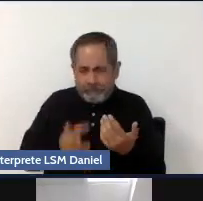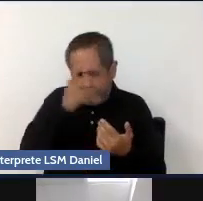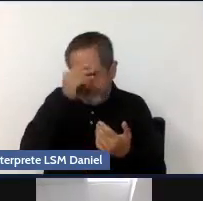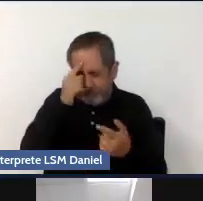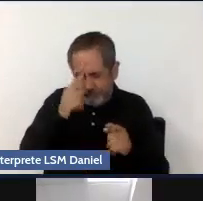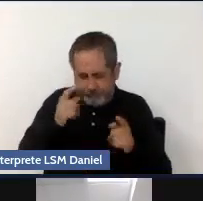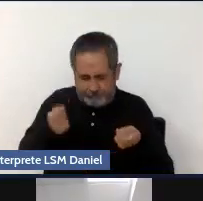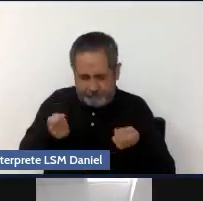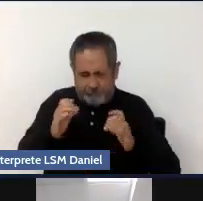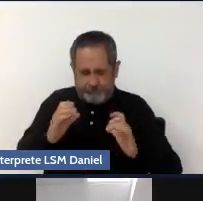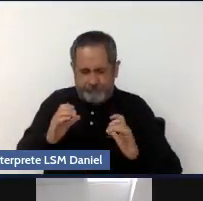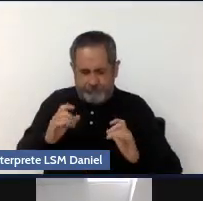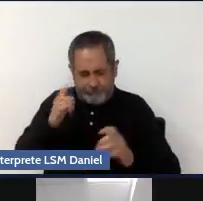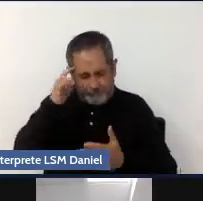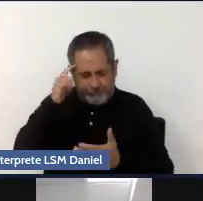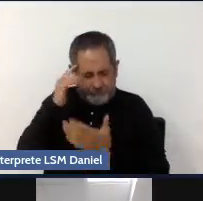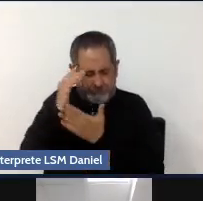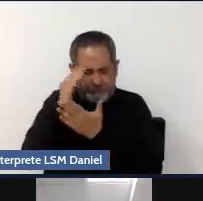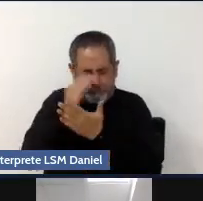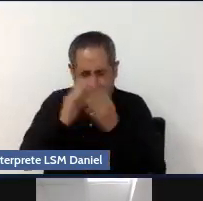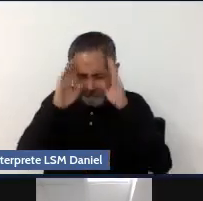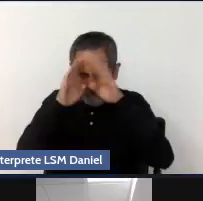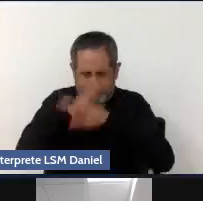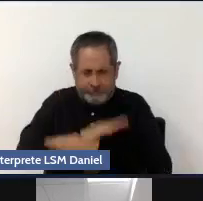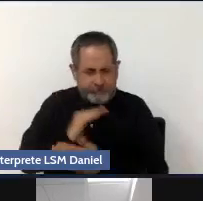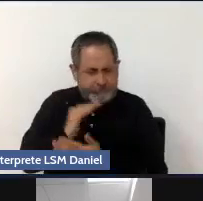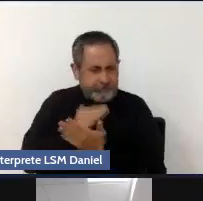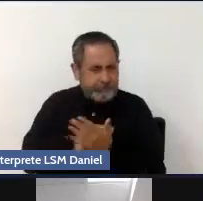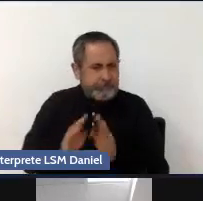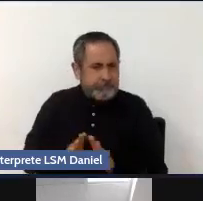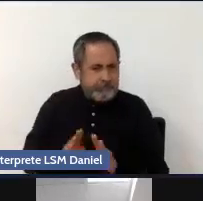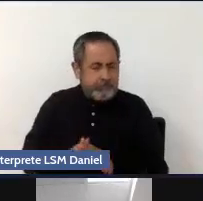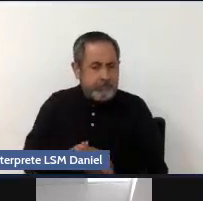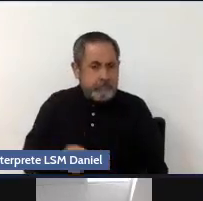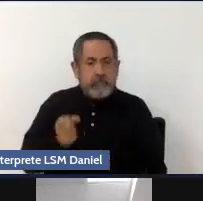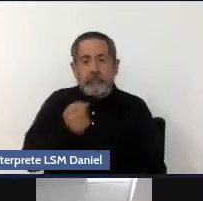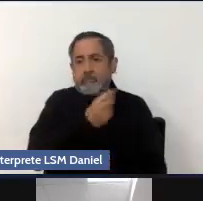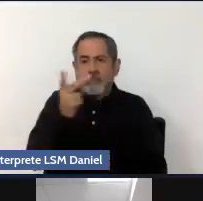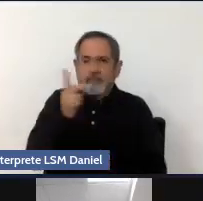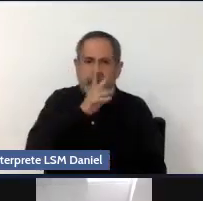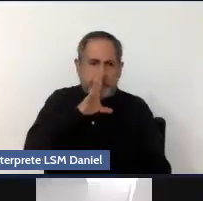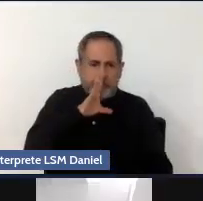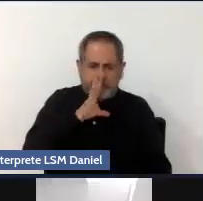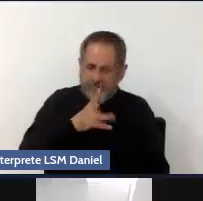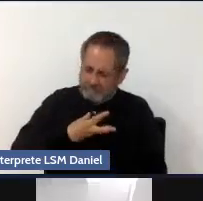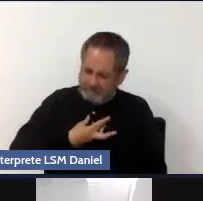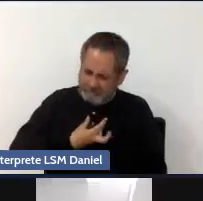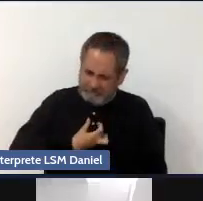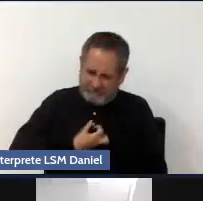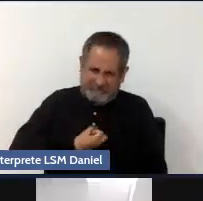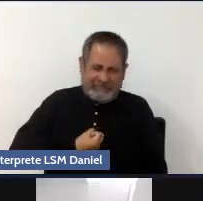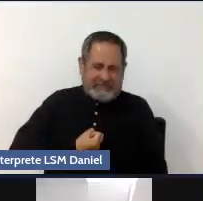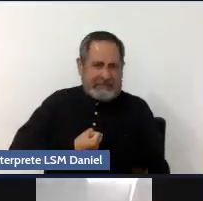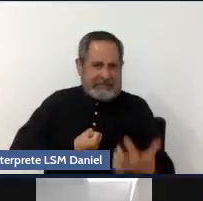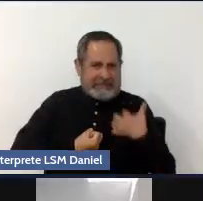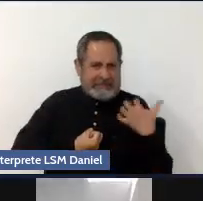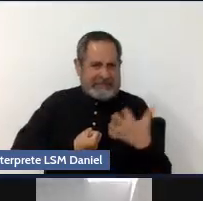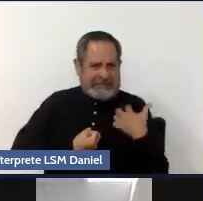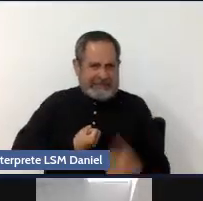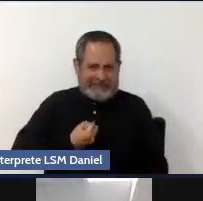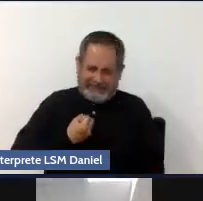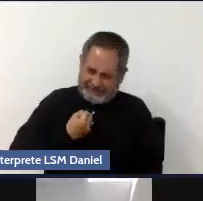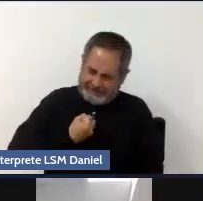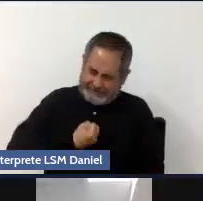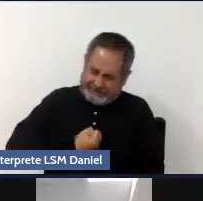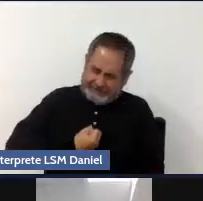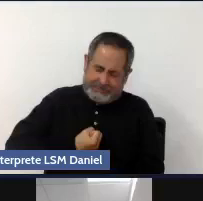manejar. Entonces, hay quien o lo reprime, se aguanta, se traga su emoción o